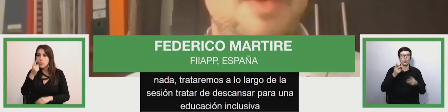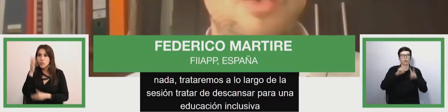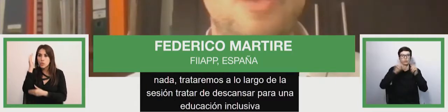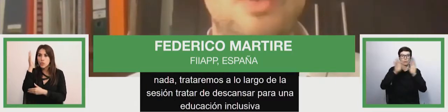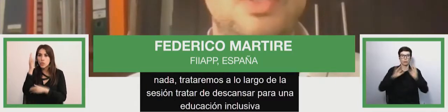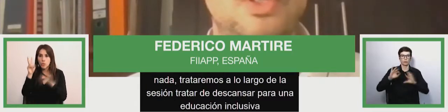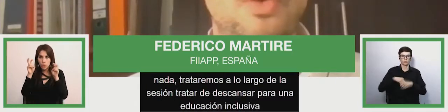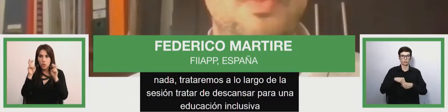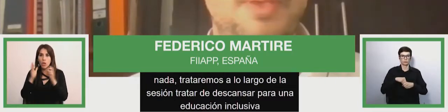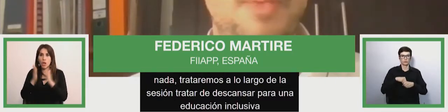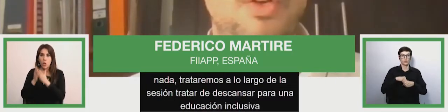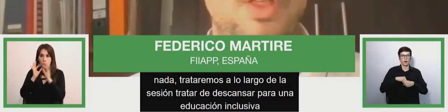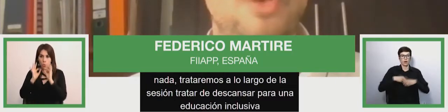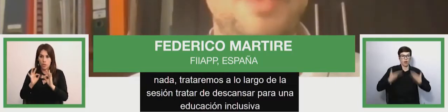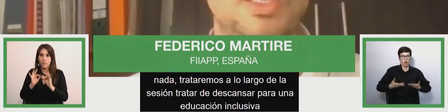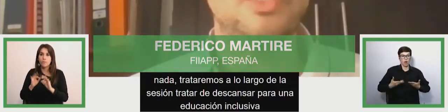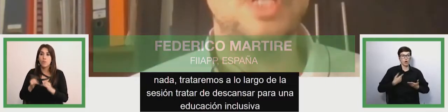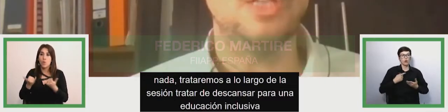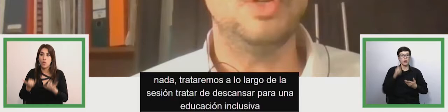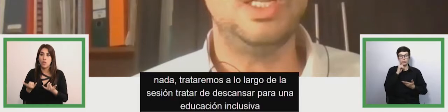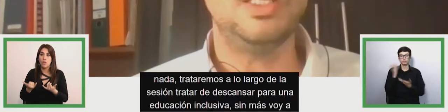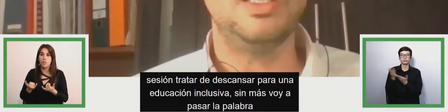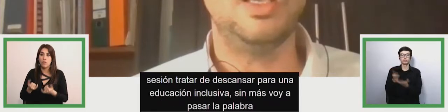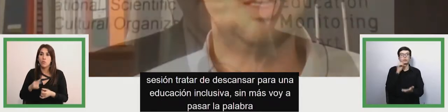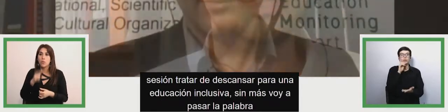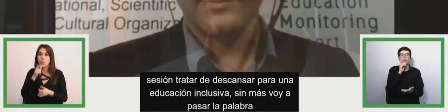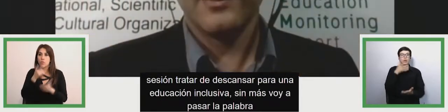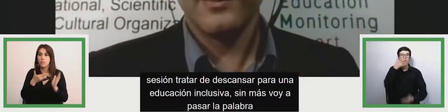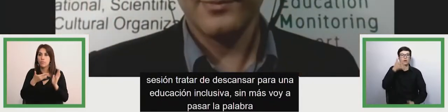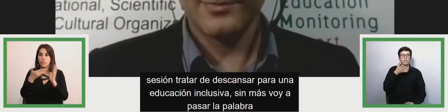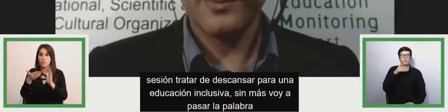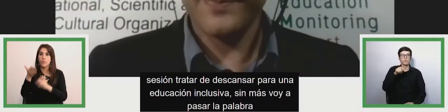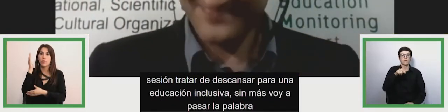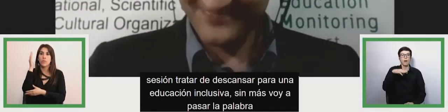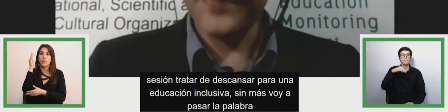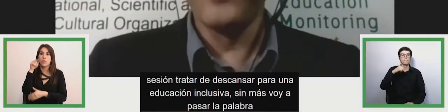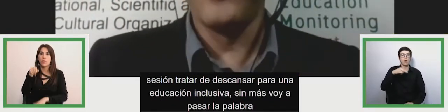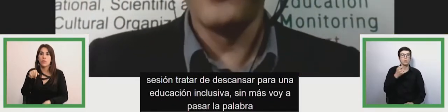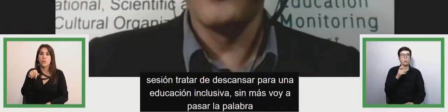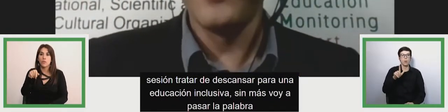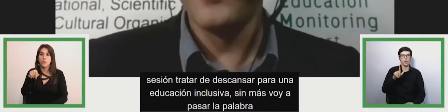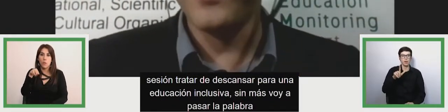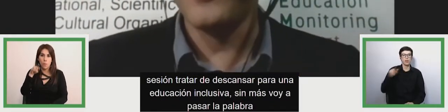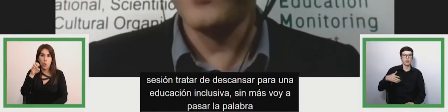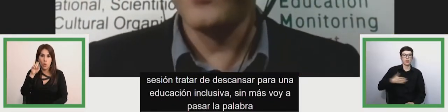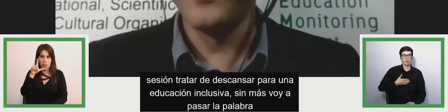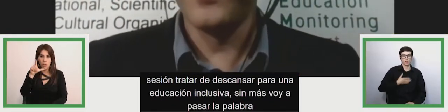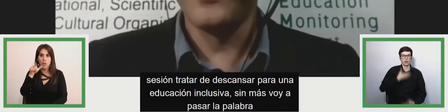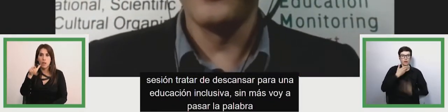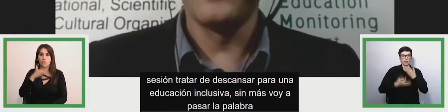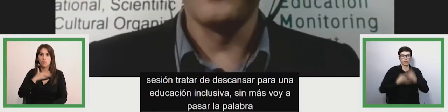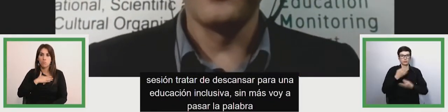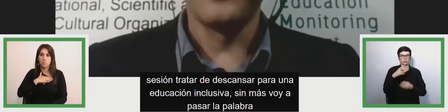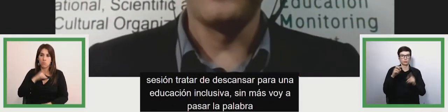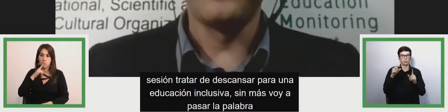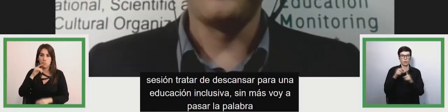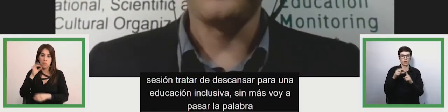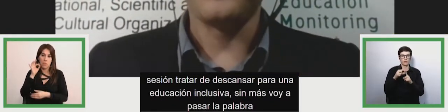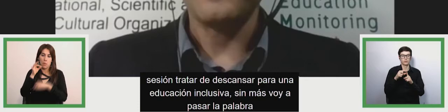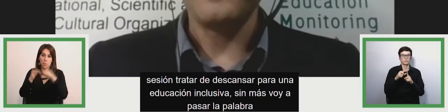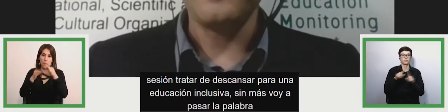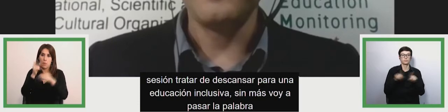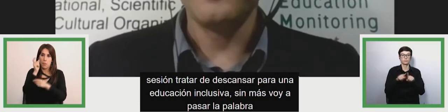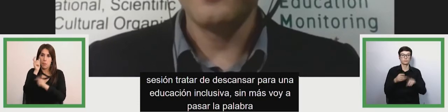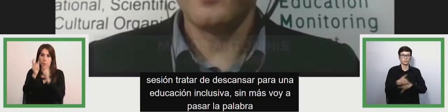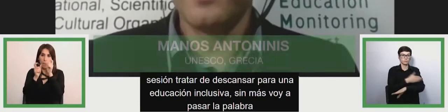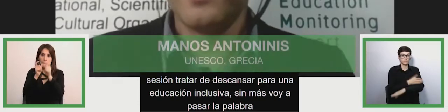la palabra ahora a nuestro primer orador, Manos Antoninis. Ejáis tus manos para estar con nosotros. Antes, recuerdo